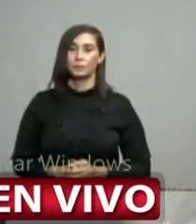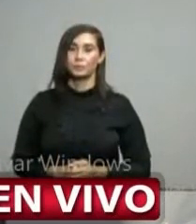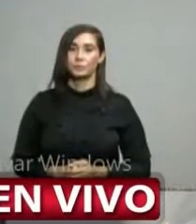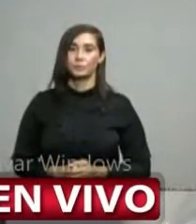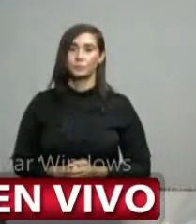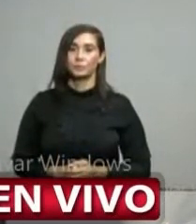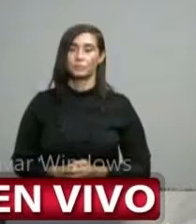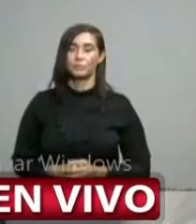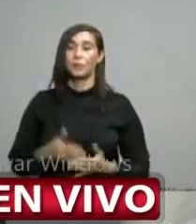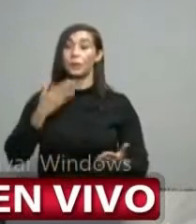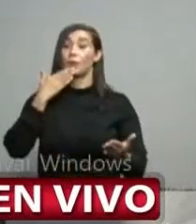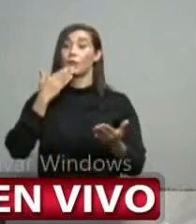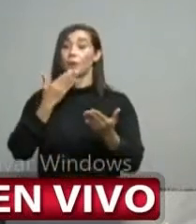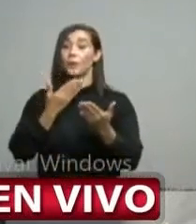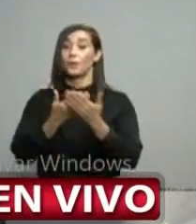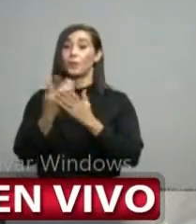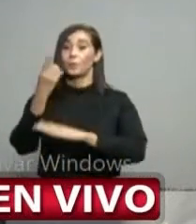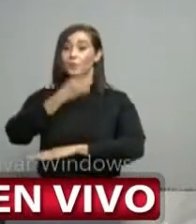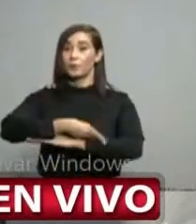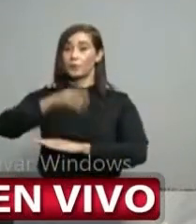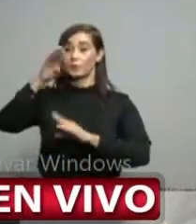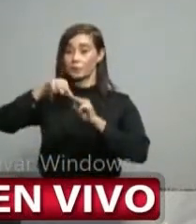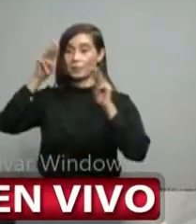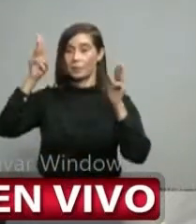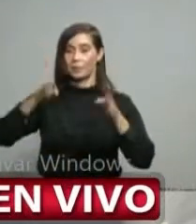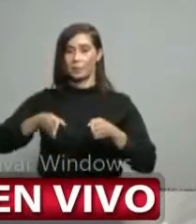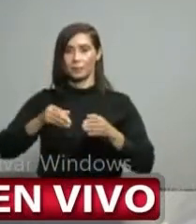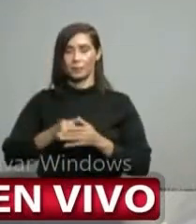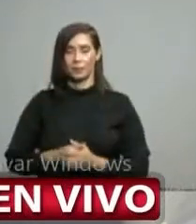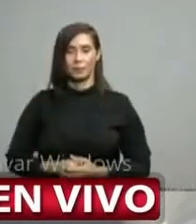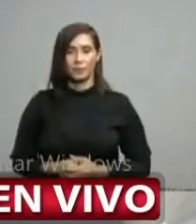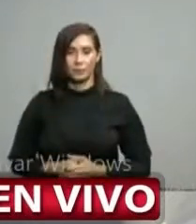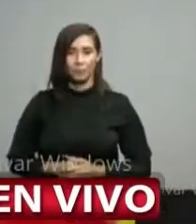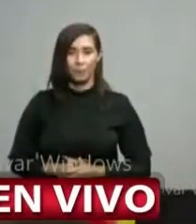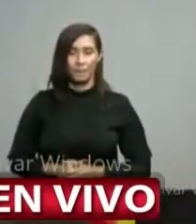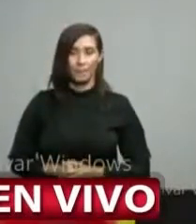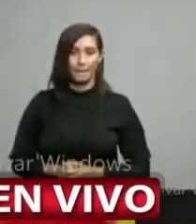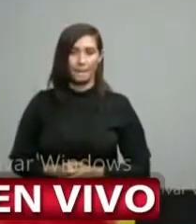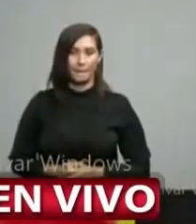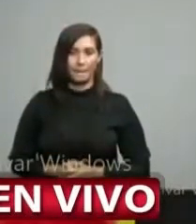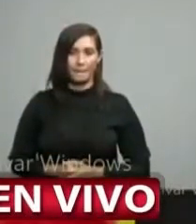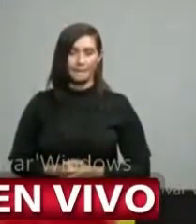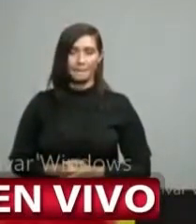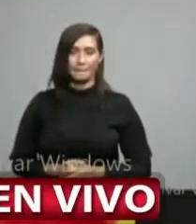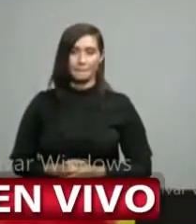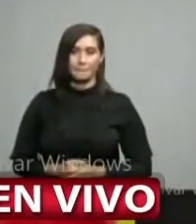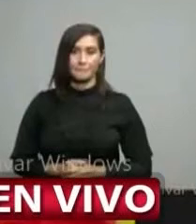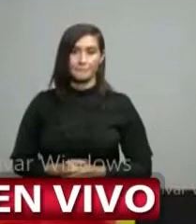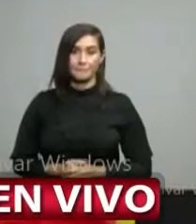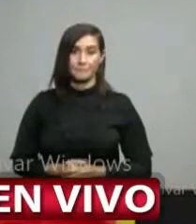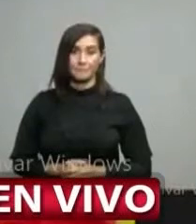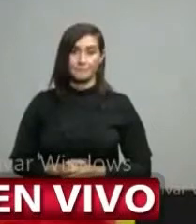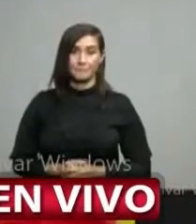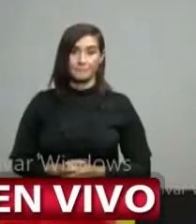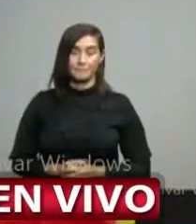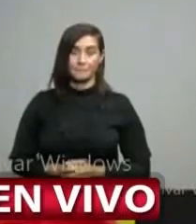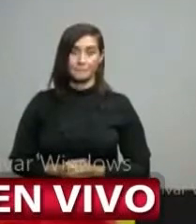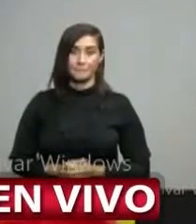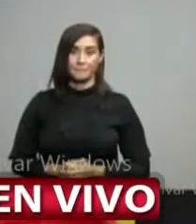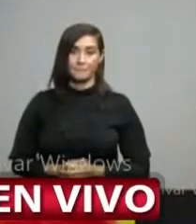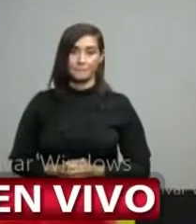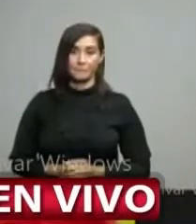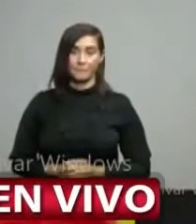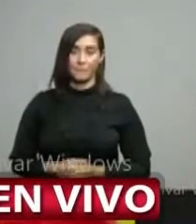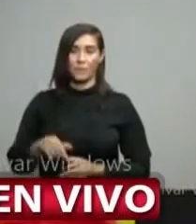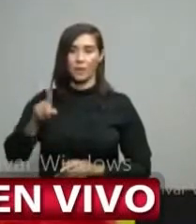buenos días ministro quisiera preguntar en términos personal al ministro de salud que es